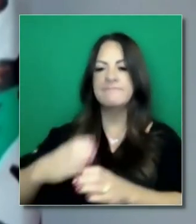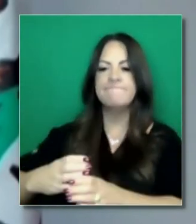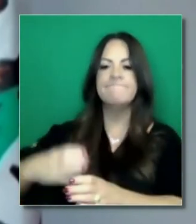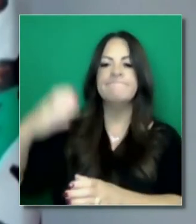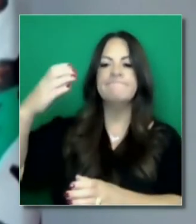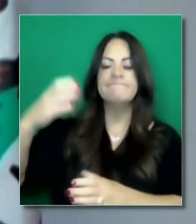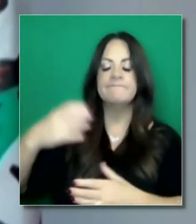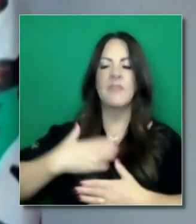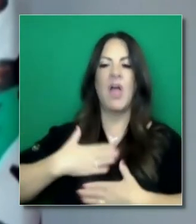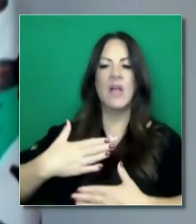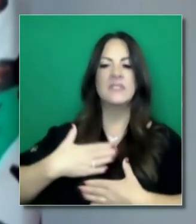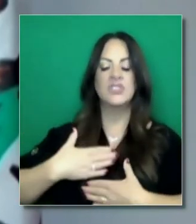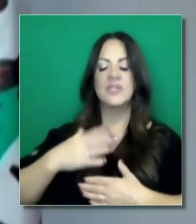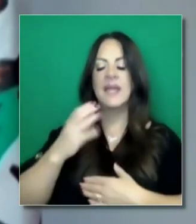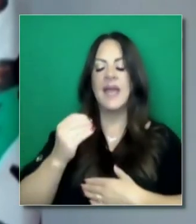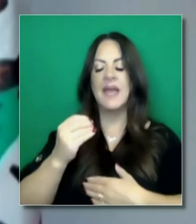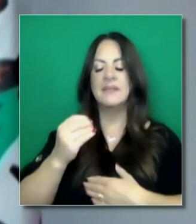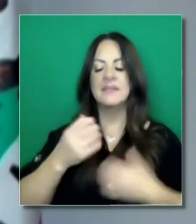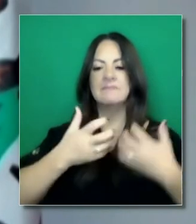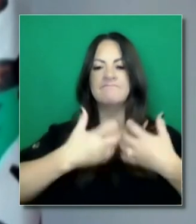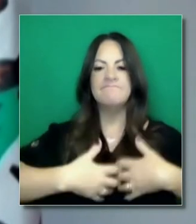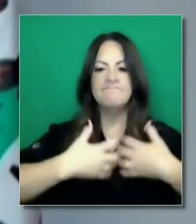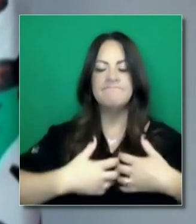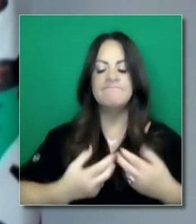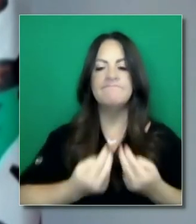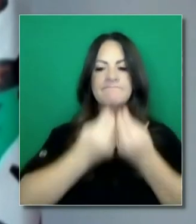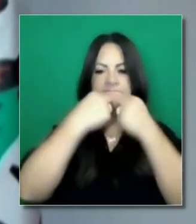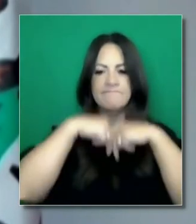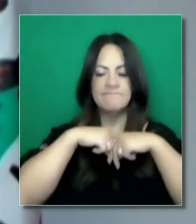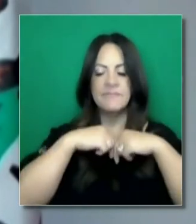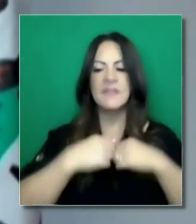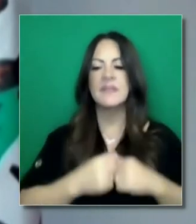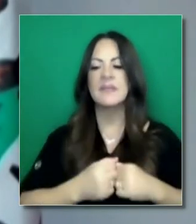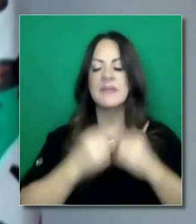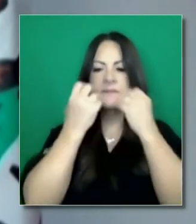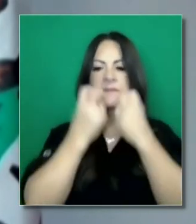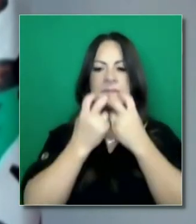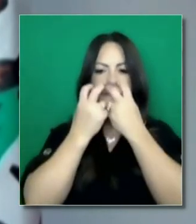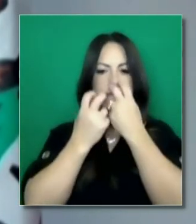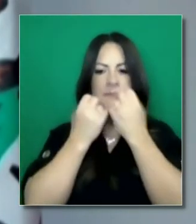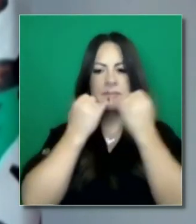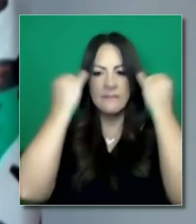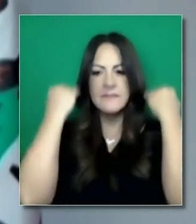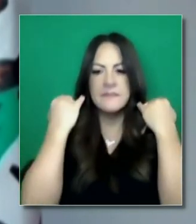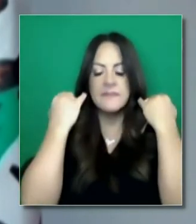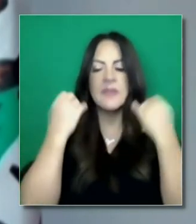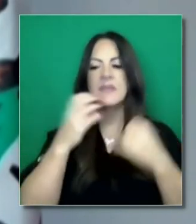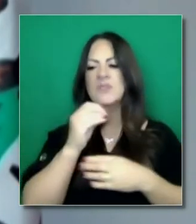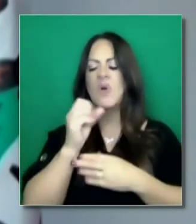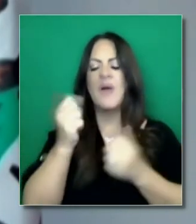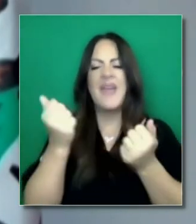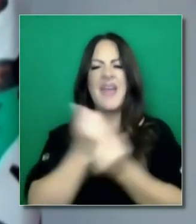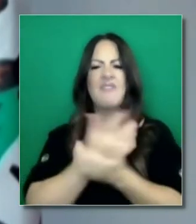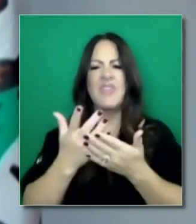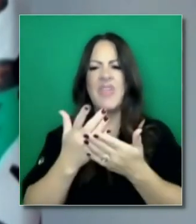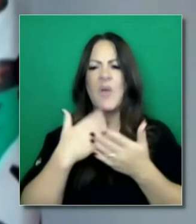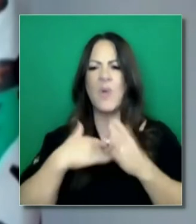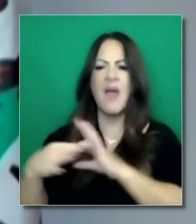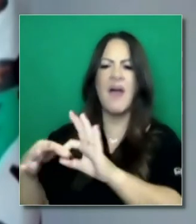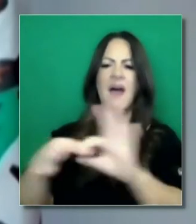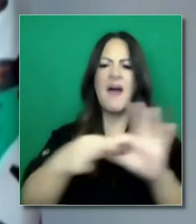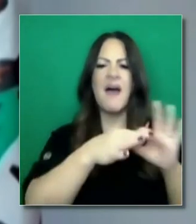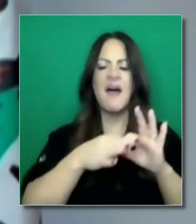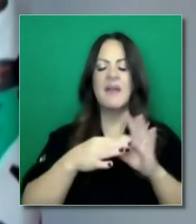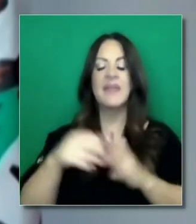oxígeno, ventiladores, pero también el trabajar con ellos para que todo esté muy bien coordinado. El trabajar